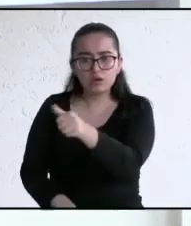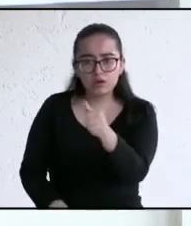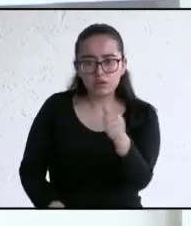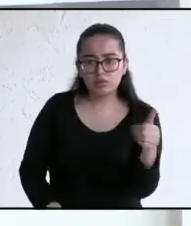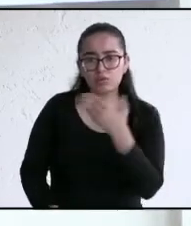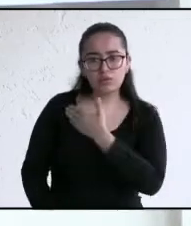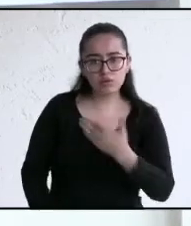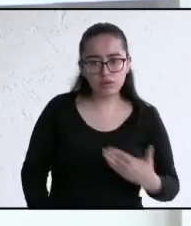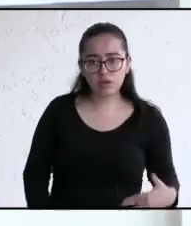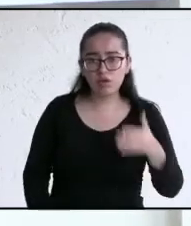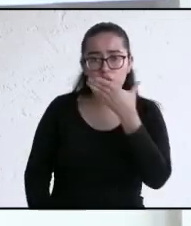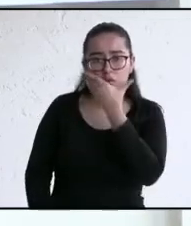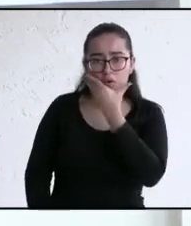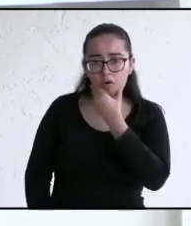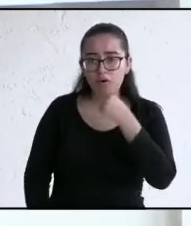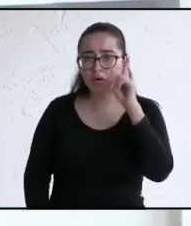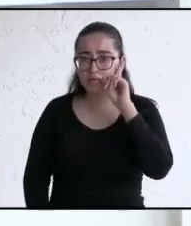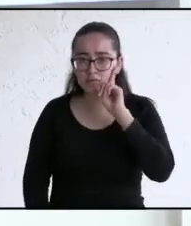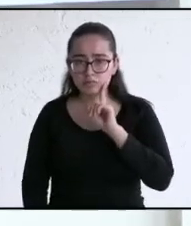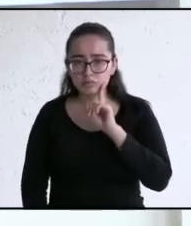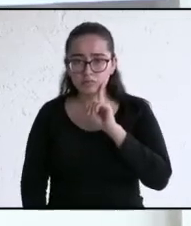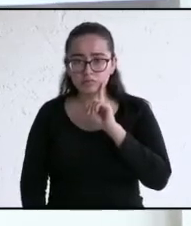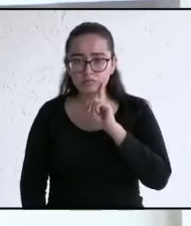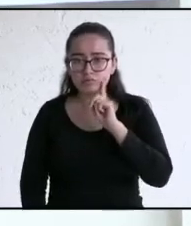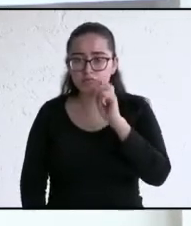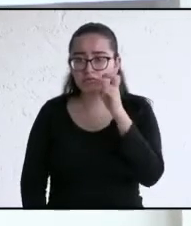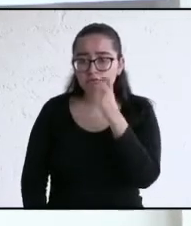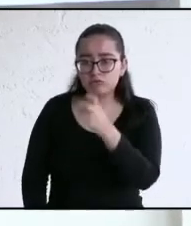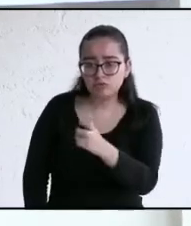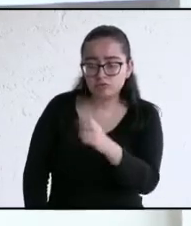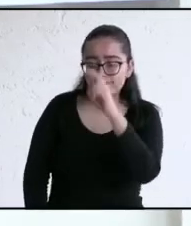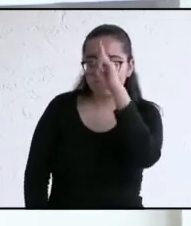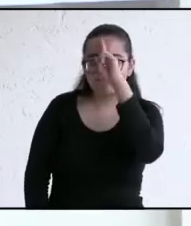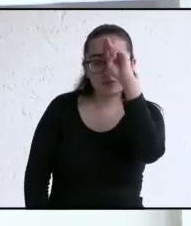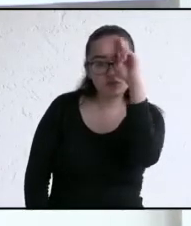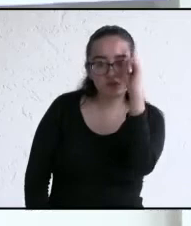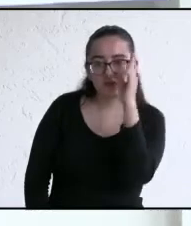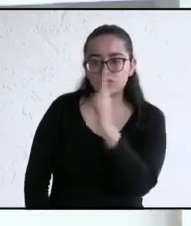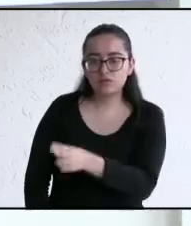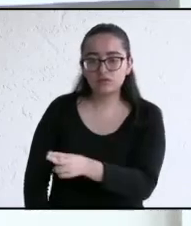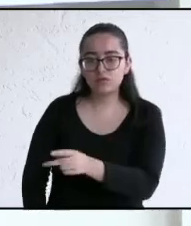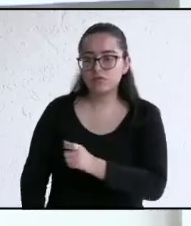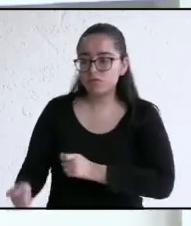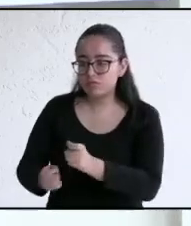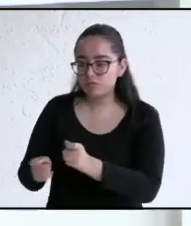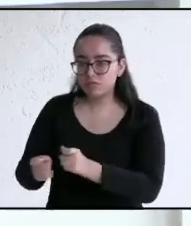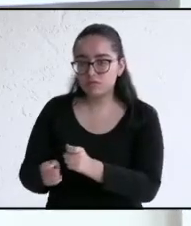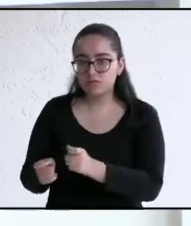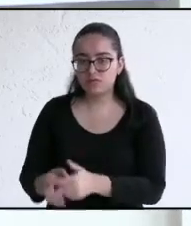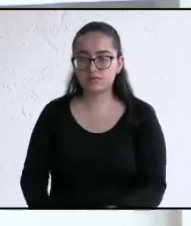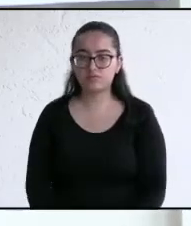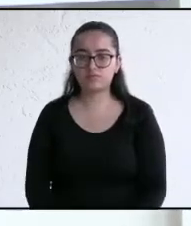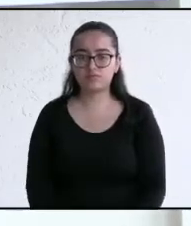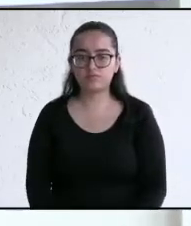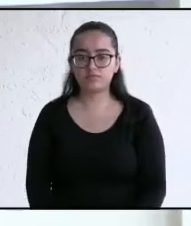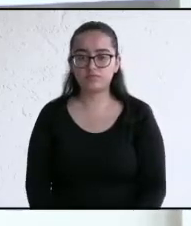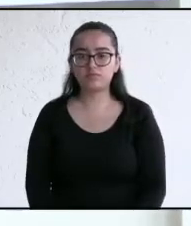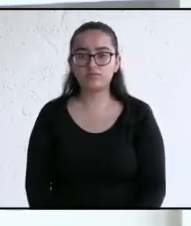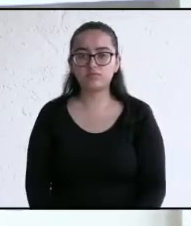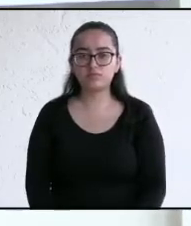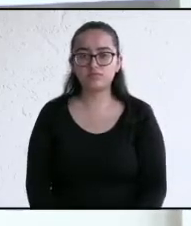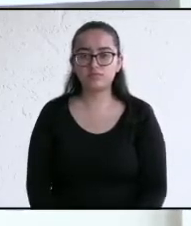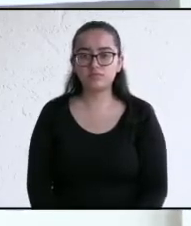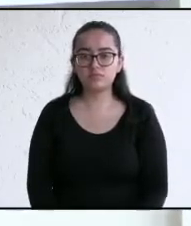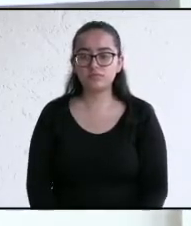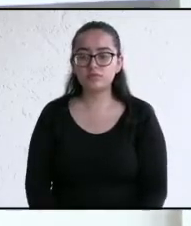uno de sus compañeros será motivo de amonestación por parte del moderador. De persistir en esas conductas,